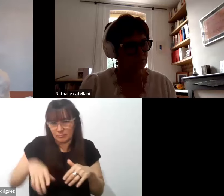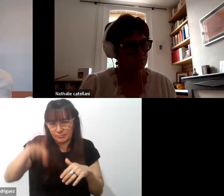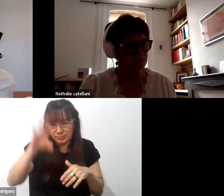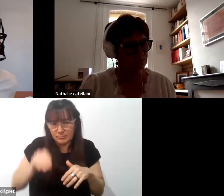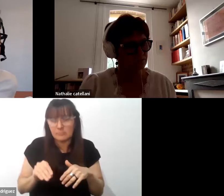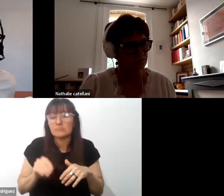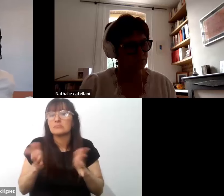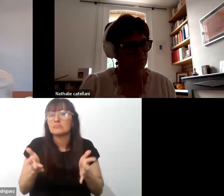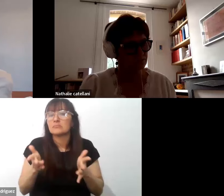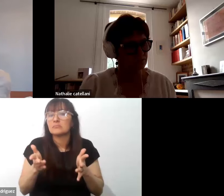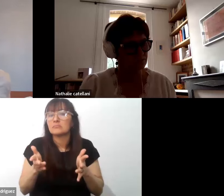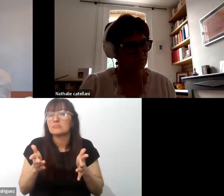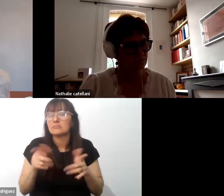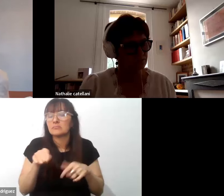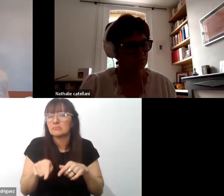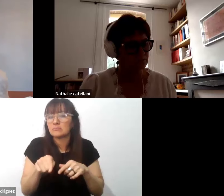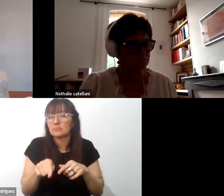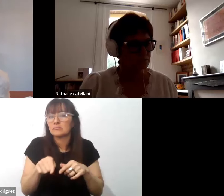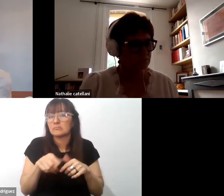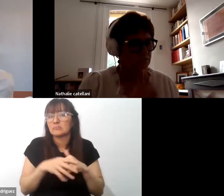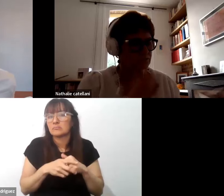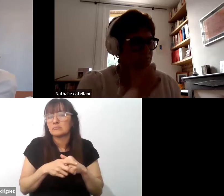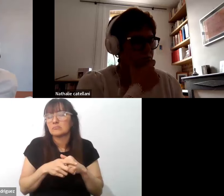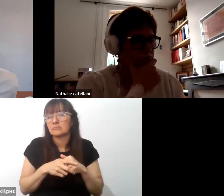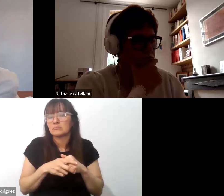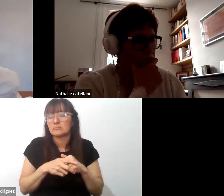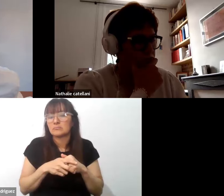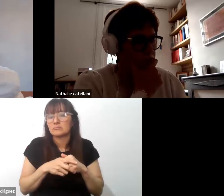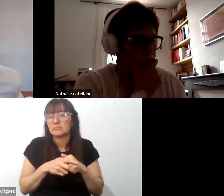indagar la vía narrativa y autobiográfica es decir tratar de